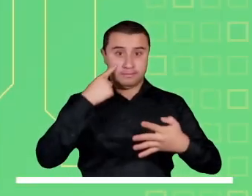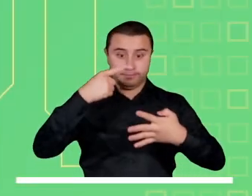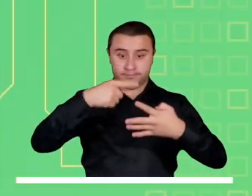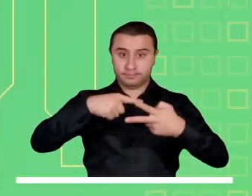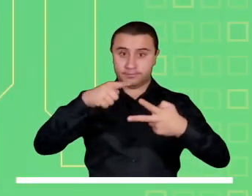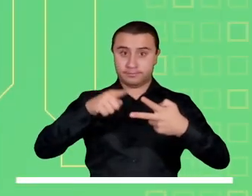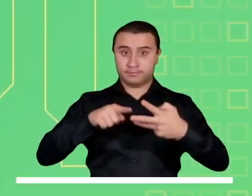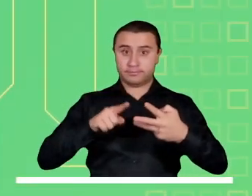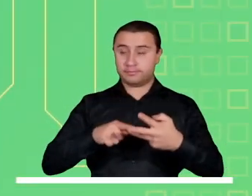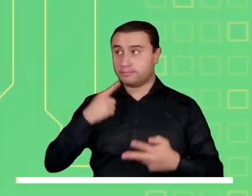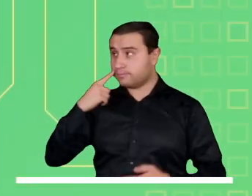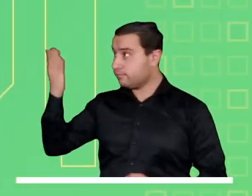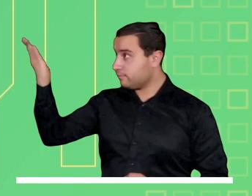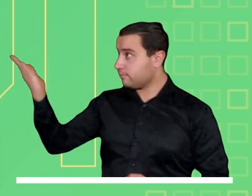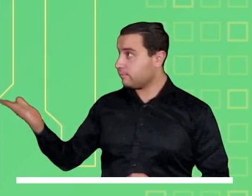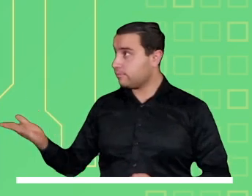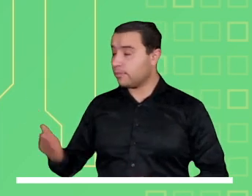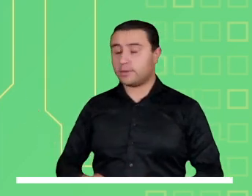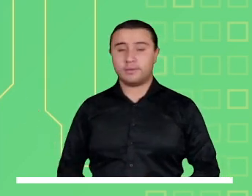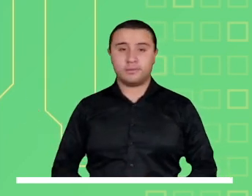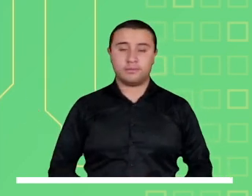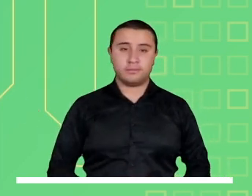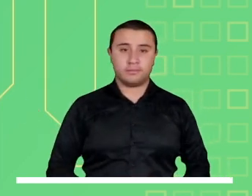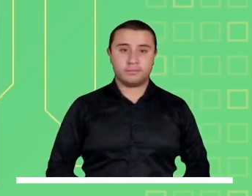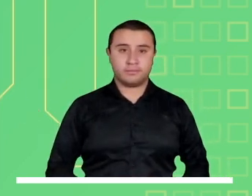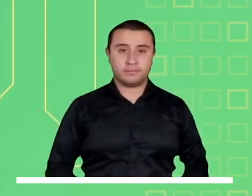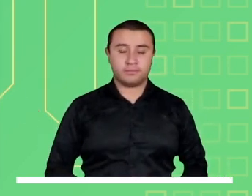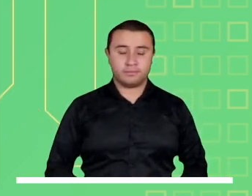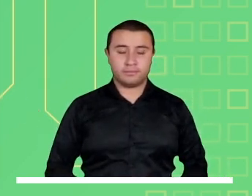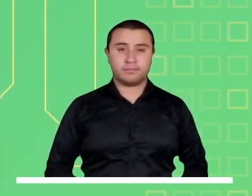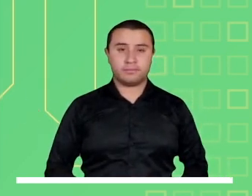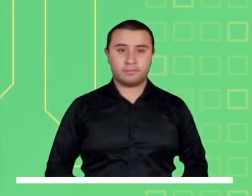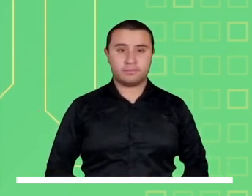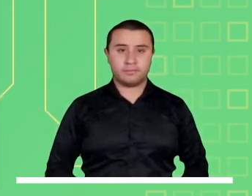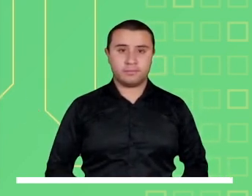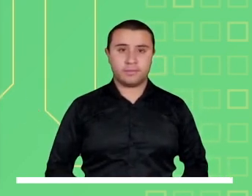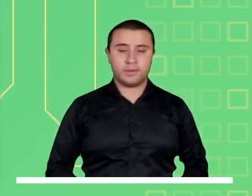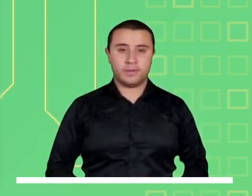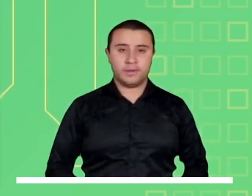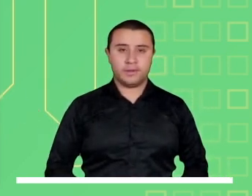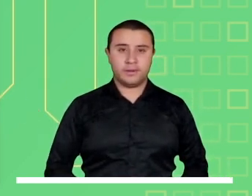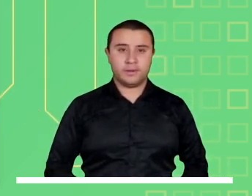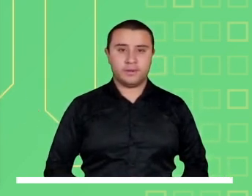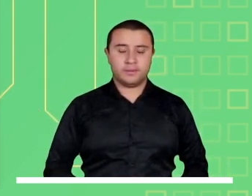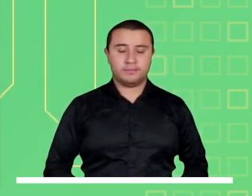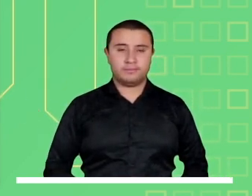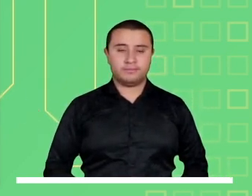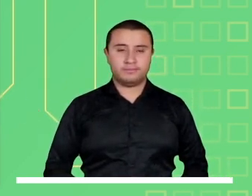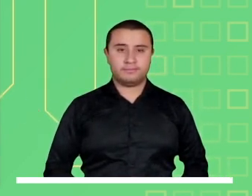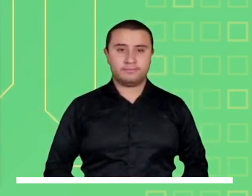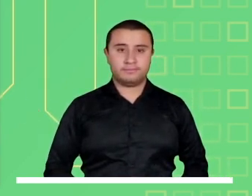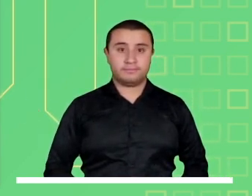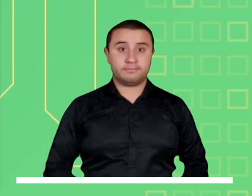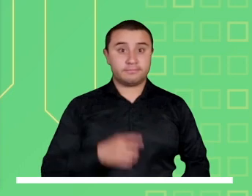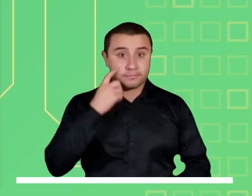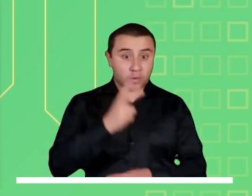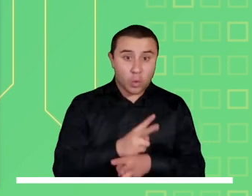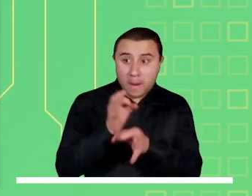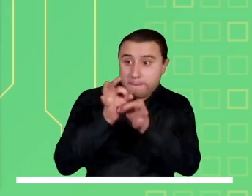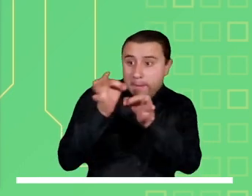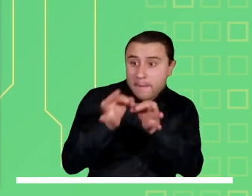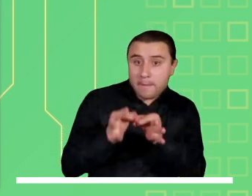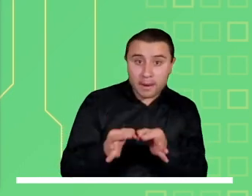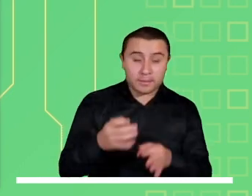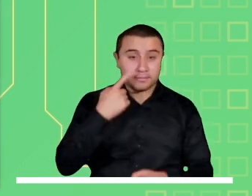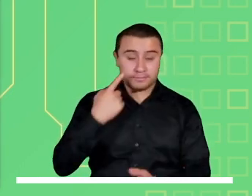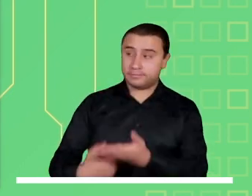alta del río Putumayo y sus afluentes, los ríos Sucio, Guineo y Guamués. Se recomienda atención en Monopamba, El